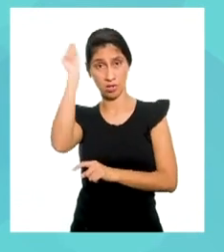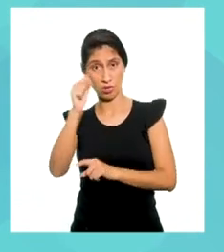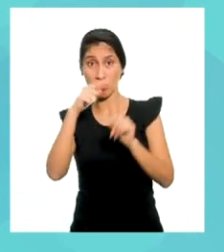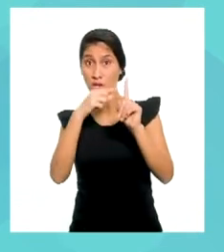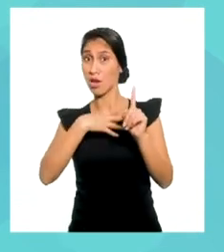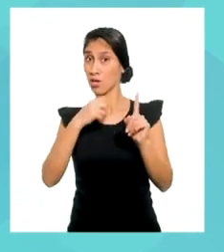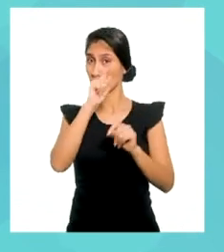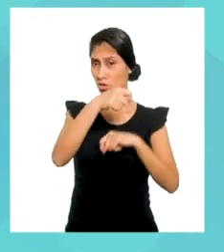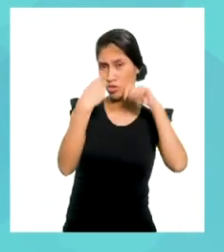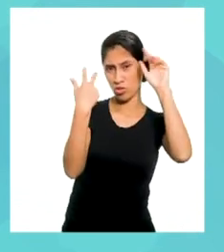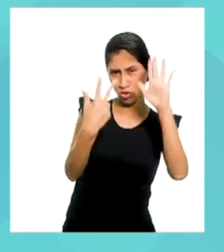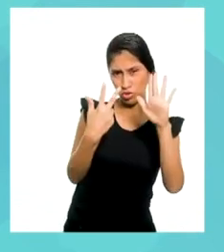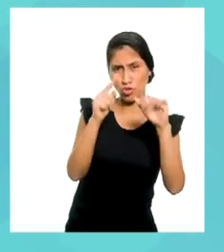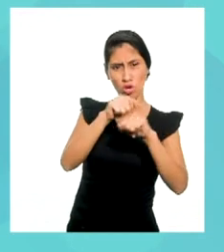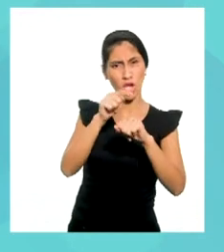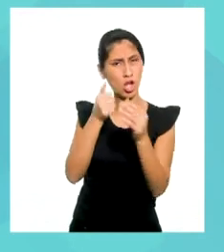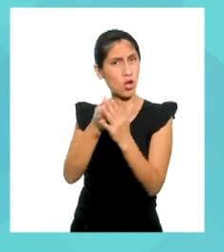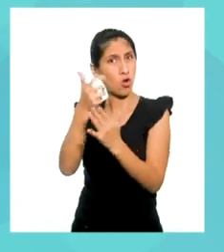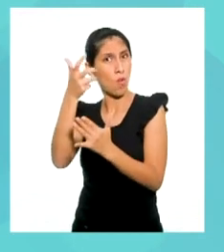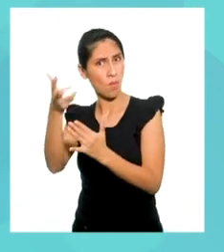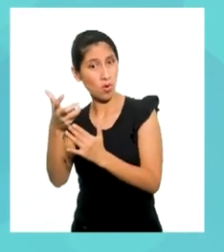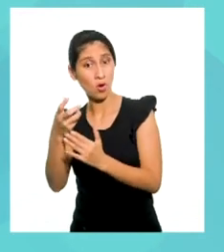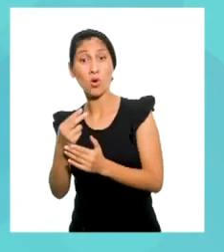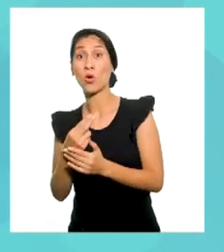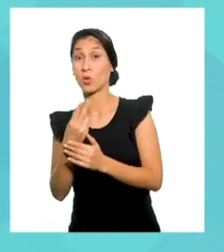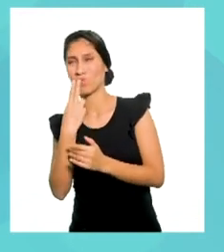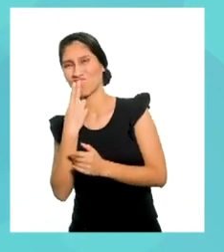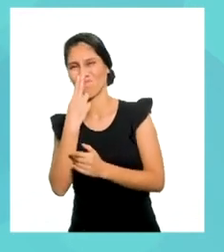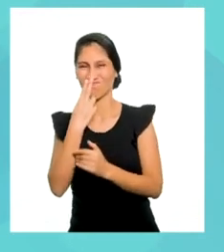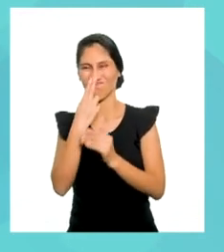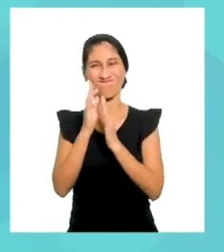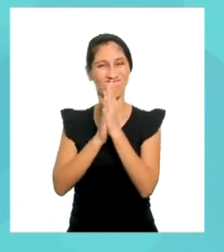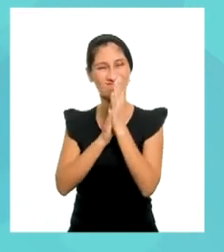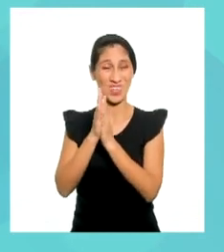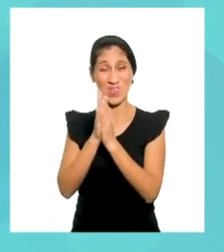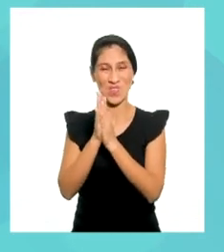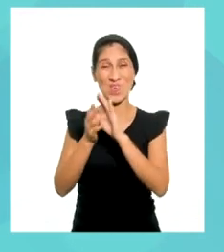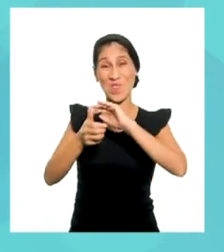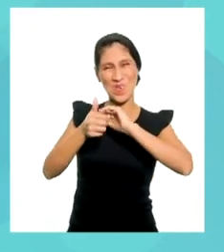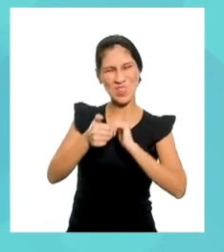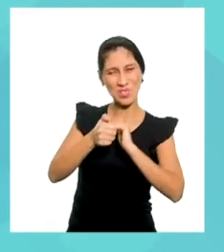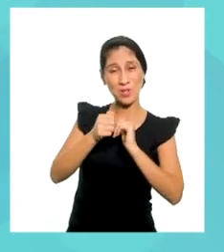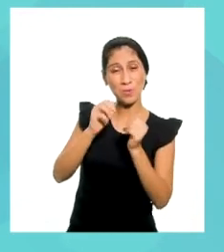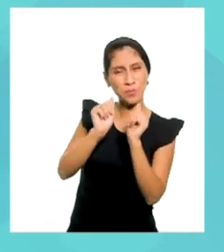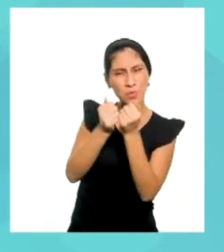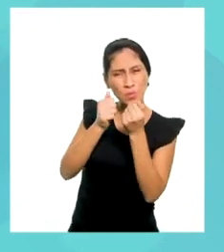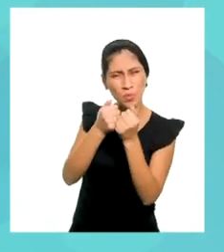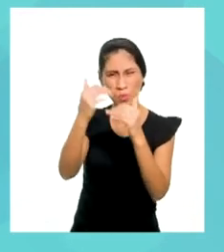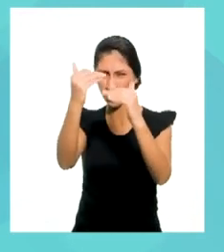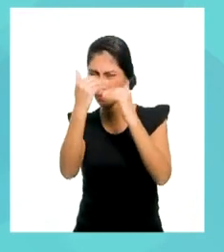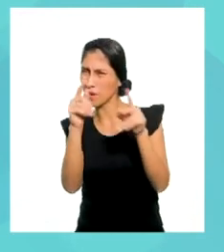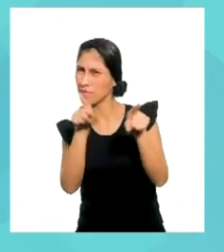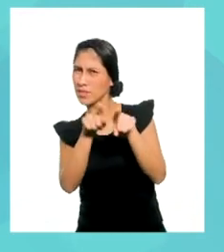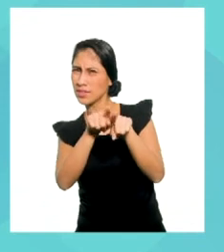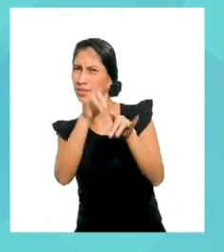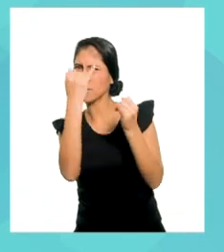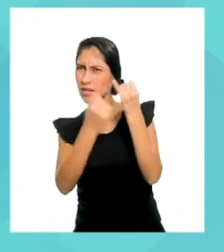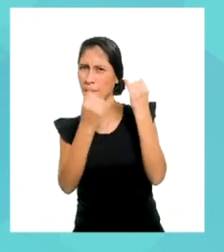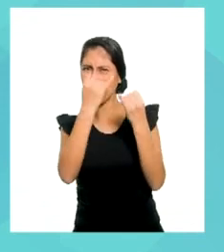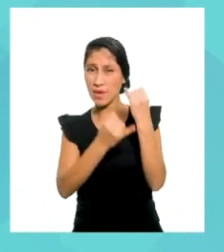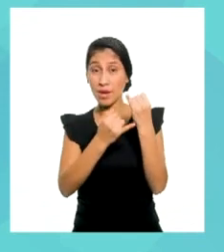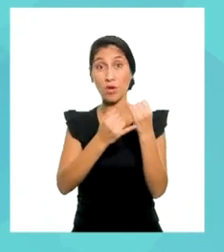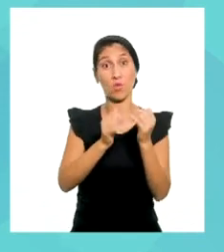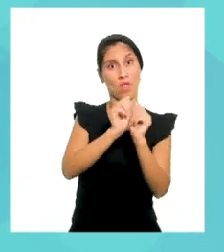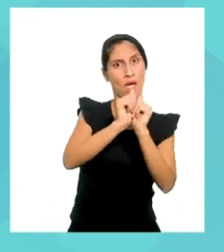consumió cuya al palo, anticuchos, carnes de la caja china y, para terminar, una hamburguesa.